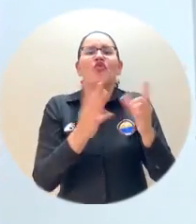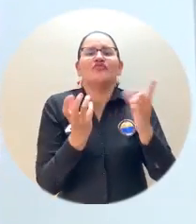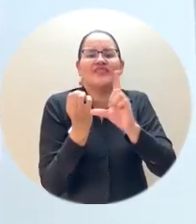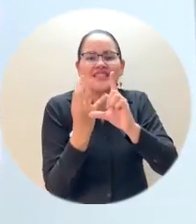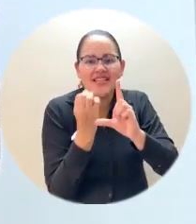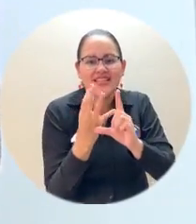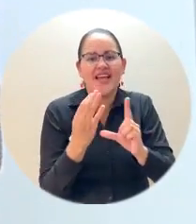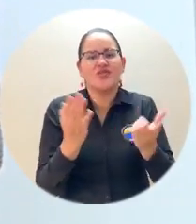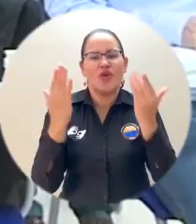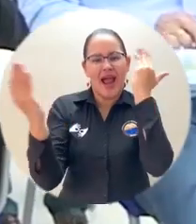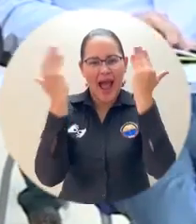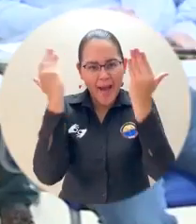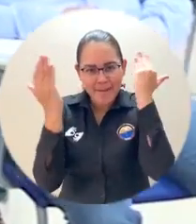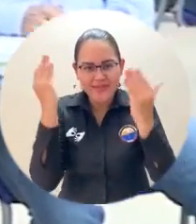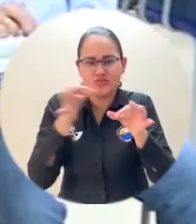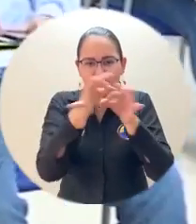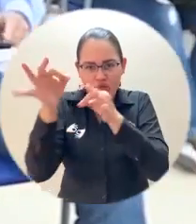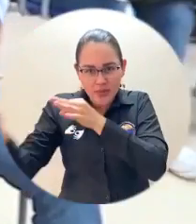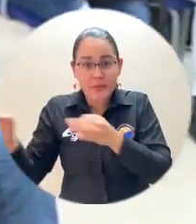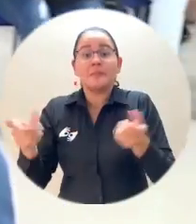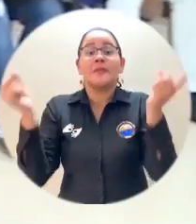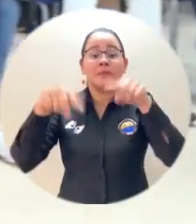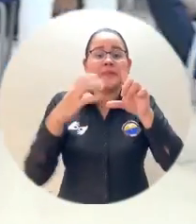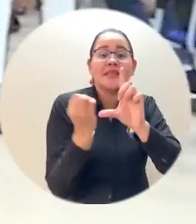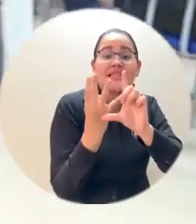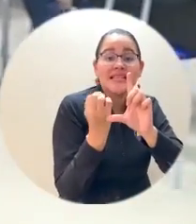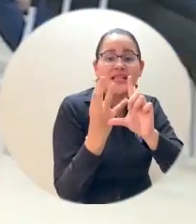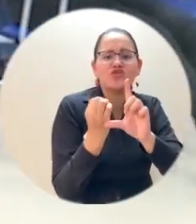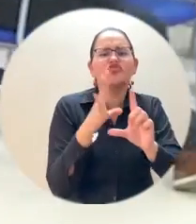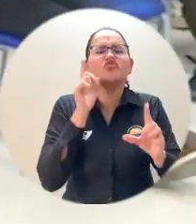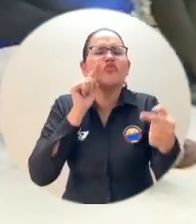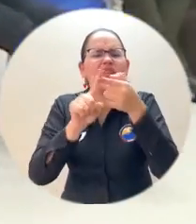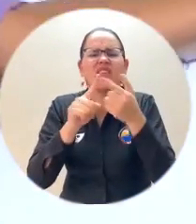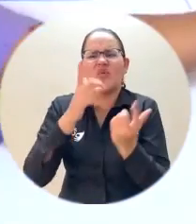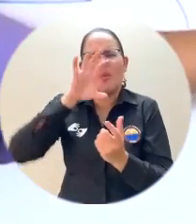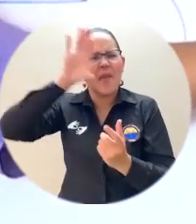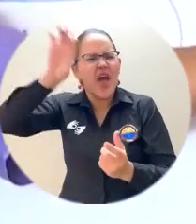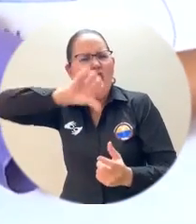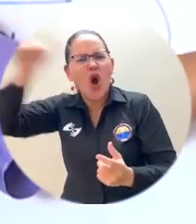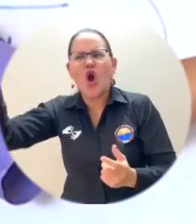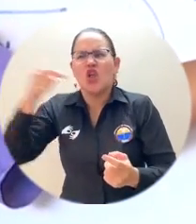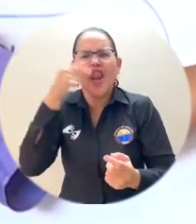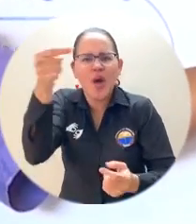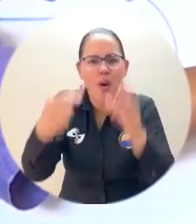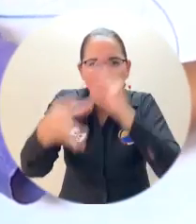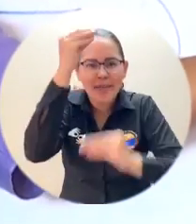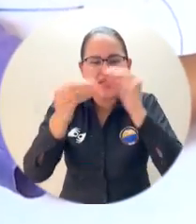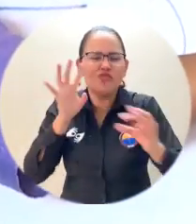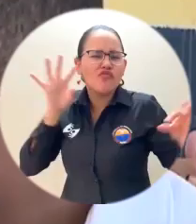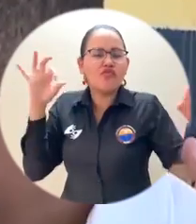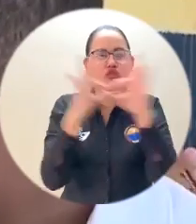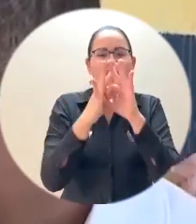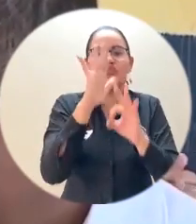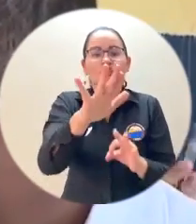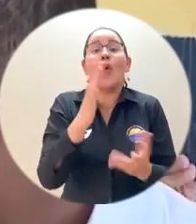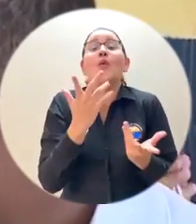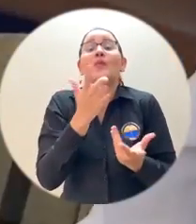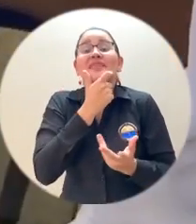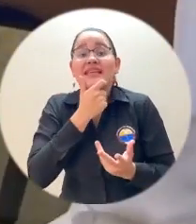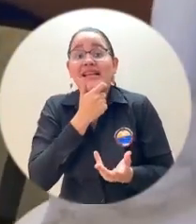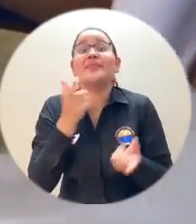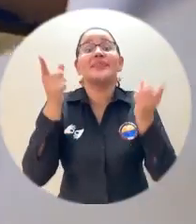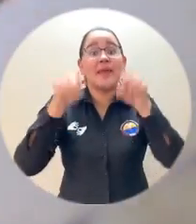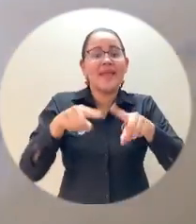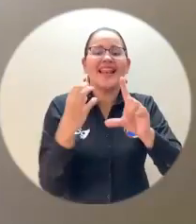Campesina y Rural, Licenciatura en Lenguas Extranjeras con énfasis en Inglés y la Licenciatura en Matemáticas, que se oferta nuevamente después de